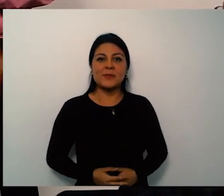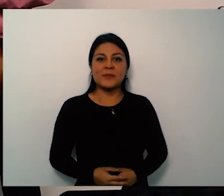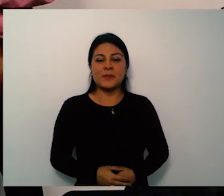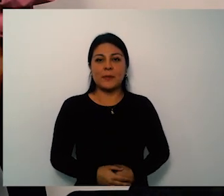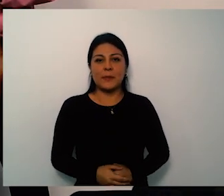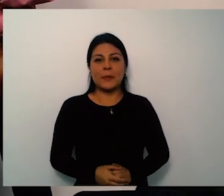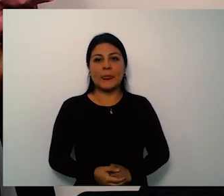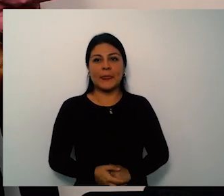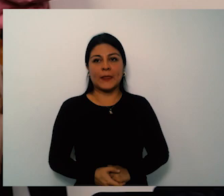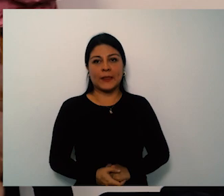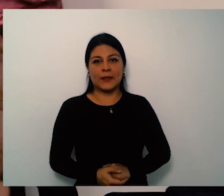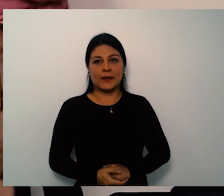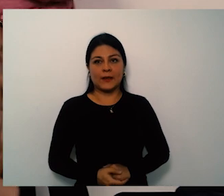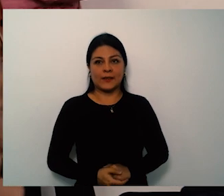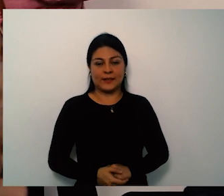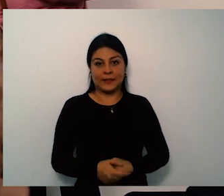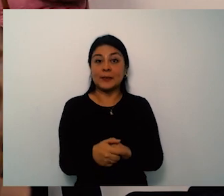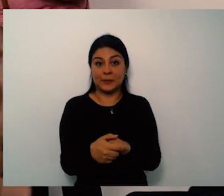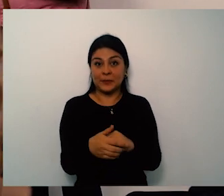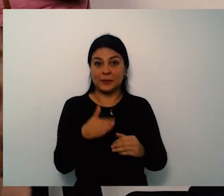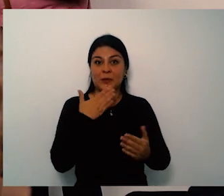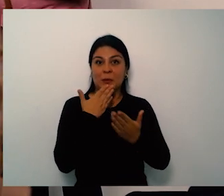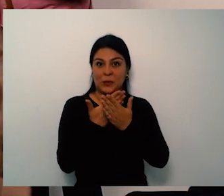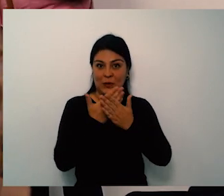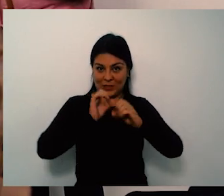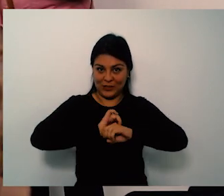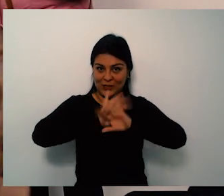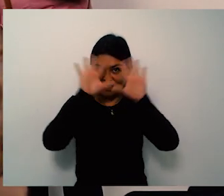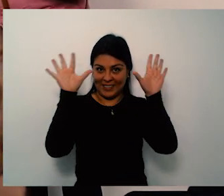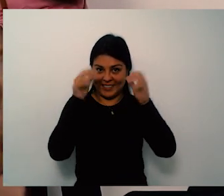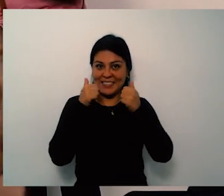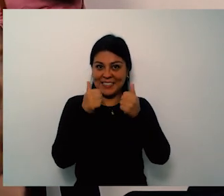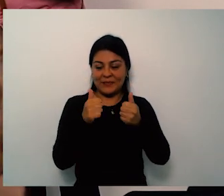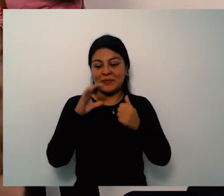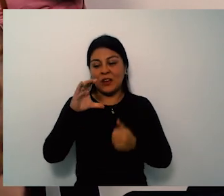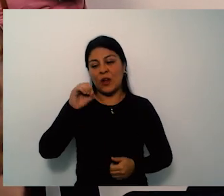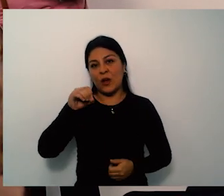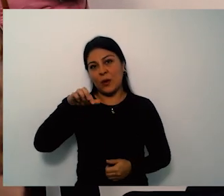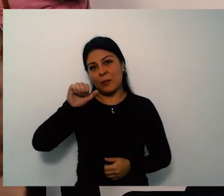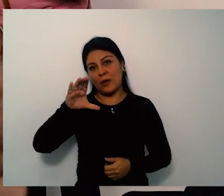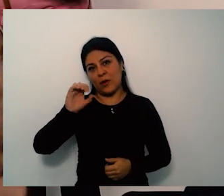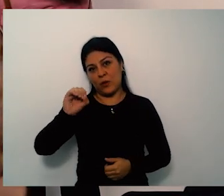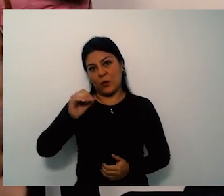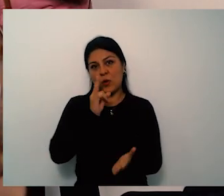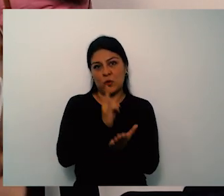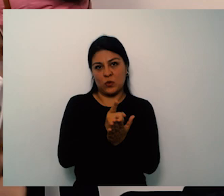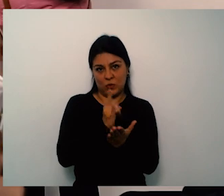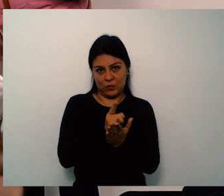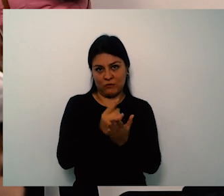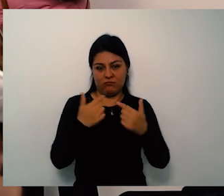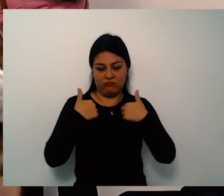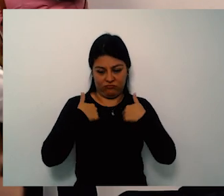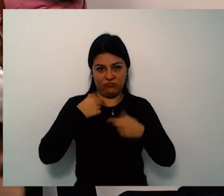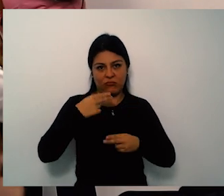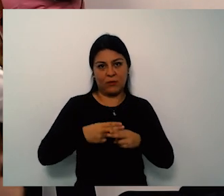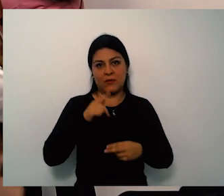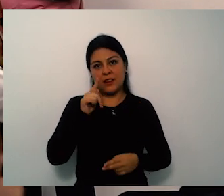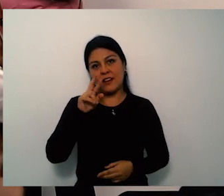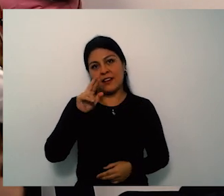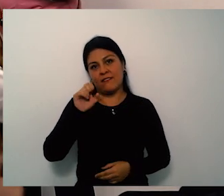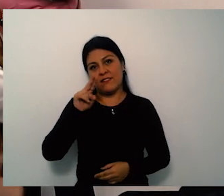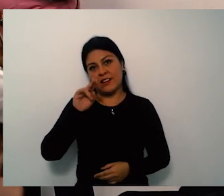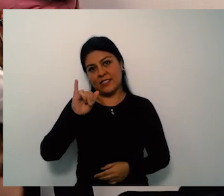número de ambulancias en San Juan bueno, porque teniendo en cuenta la